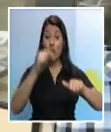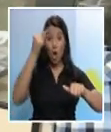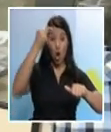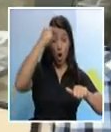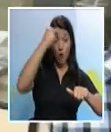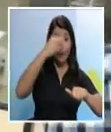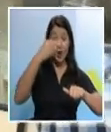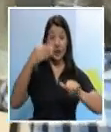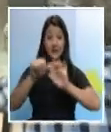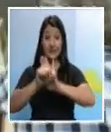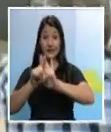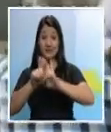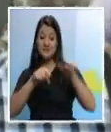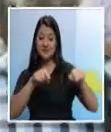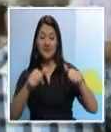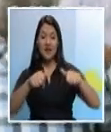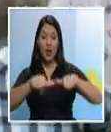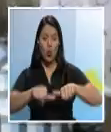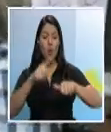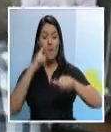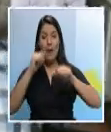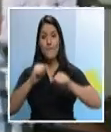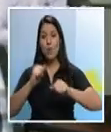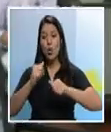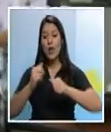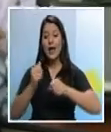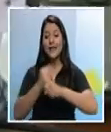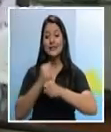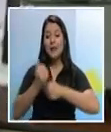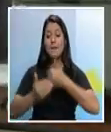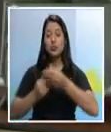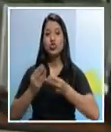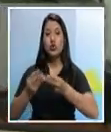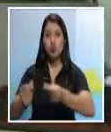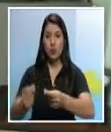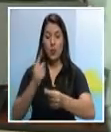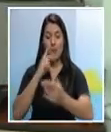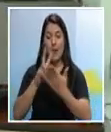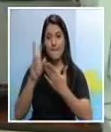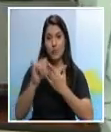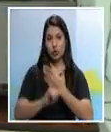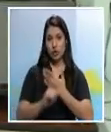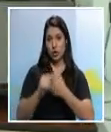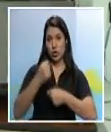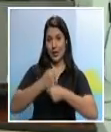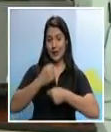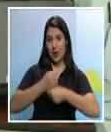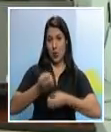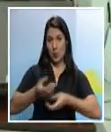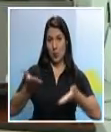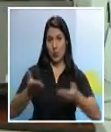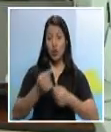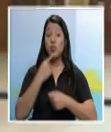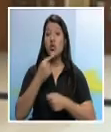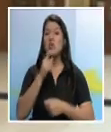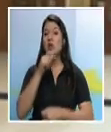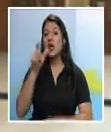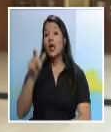para que se tramite más rápido el Proyecto de Empleo Público, afirmó Luis Paulino Mora, Viceministro de la Presidencia.